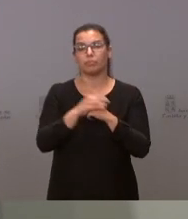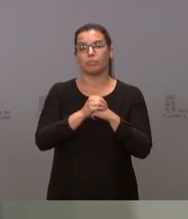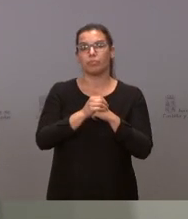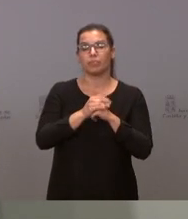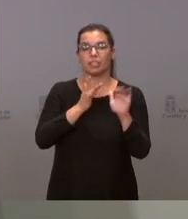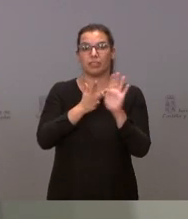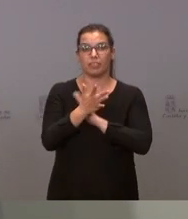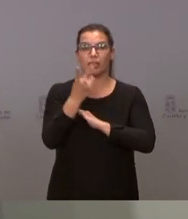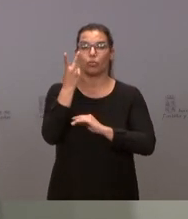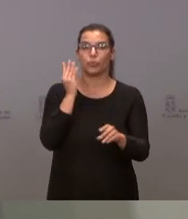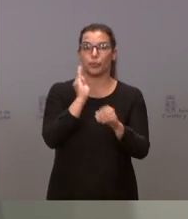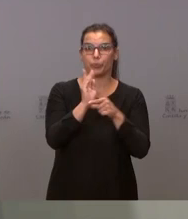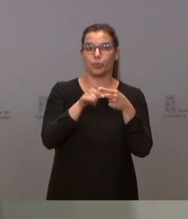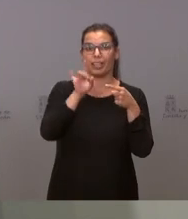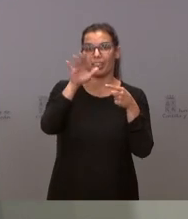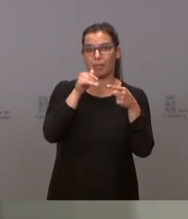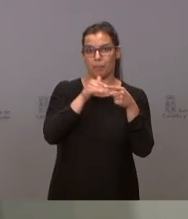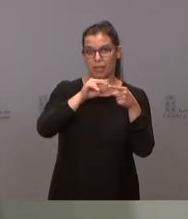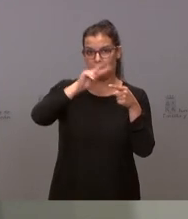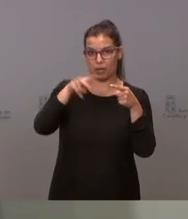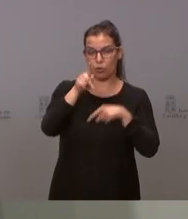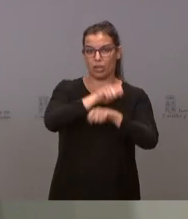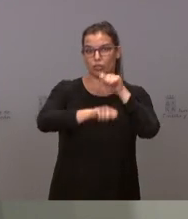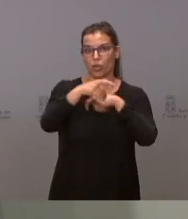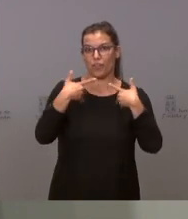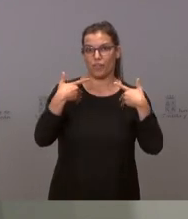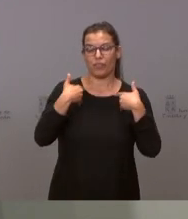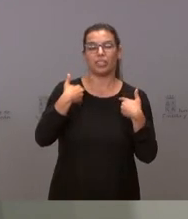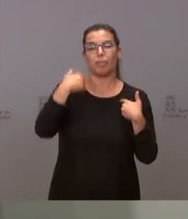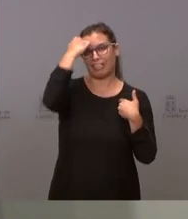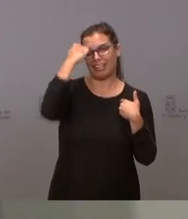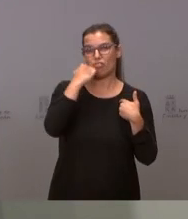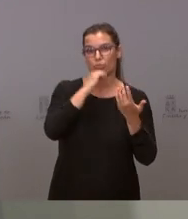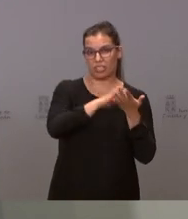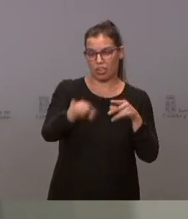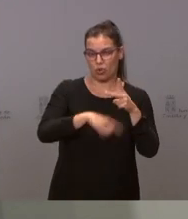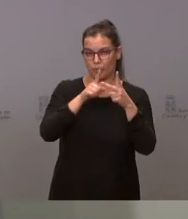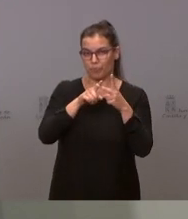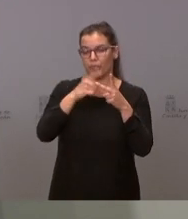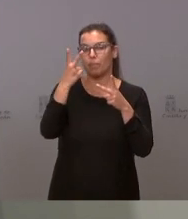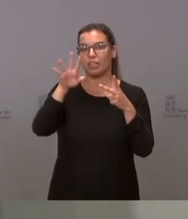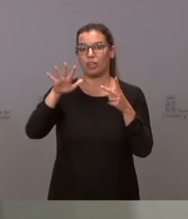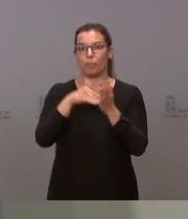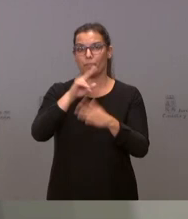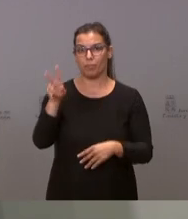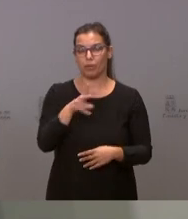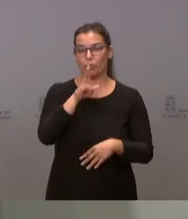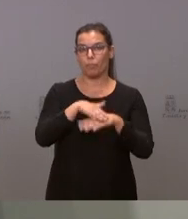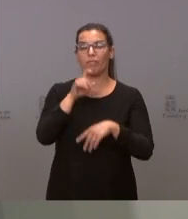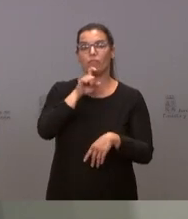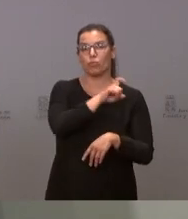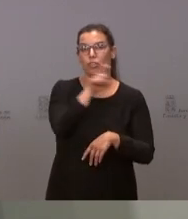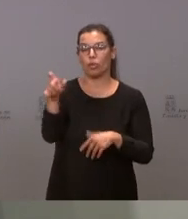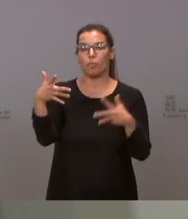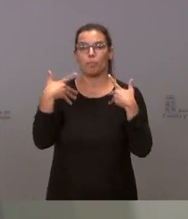de dos subvenciones, una de 15.000 euros a la Asociación de las Víctimas del Terrorismo de Castilla y León y otra, por importe, de 25.000 euros a la Fundación